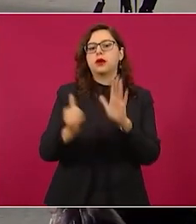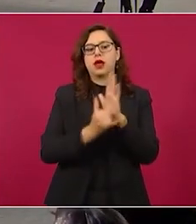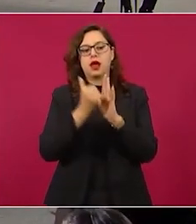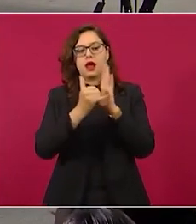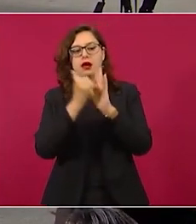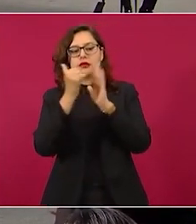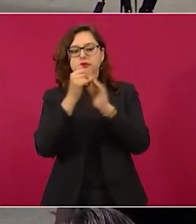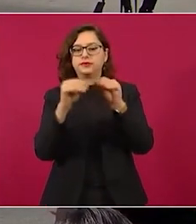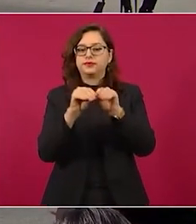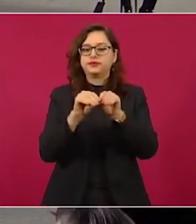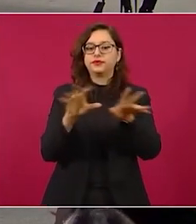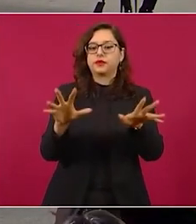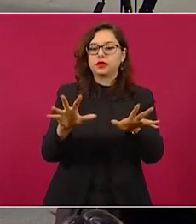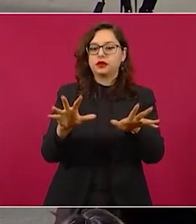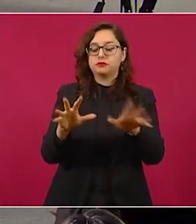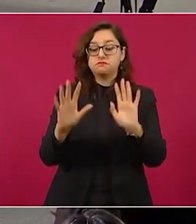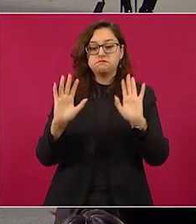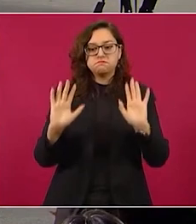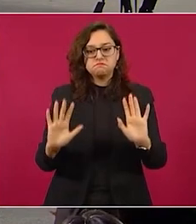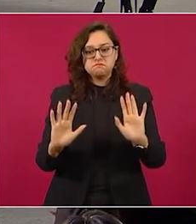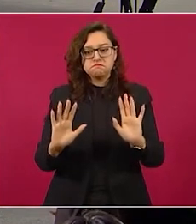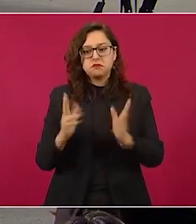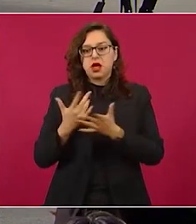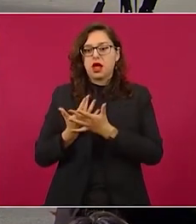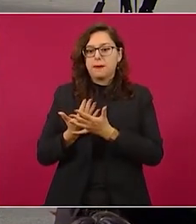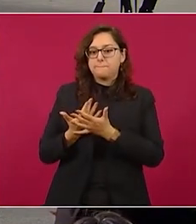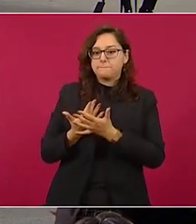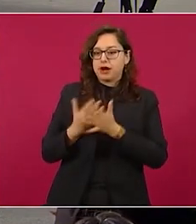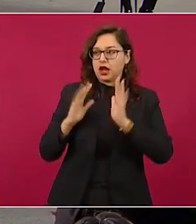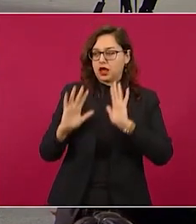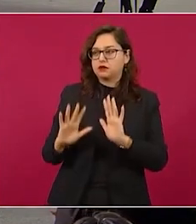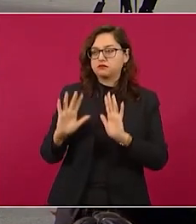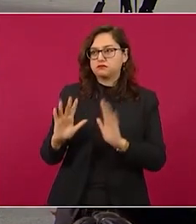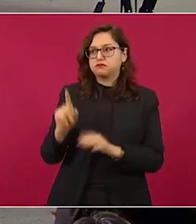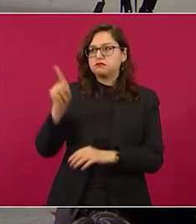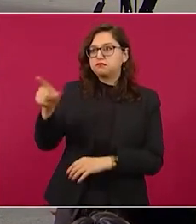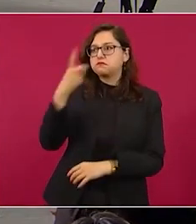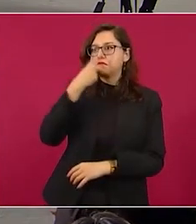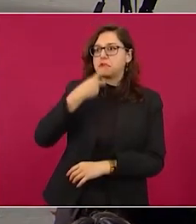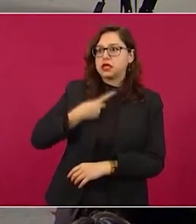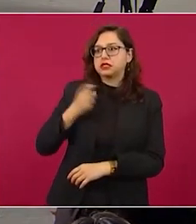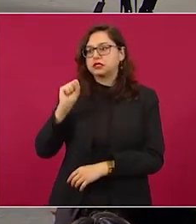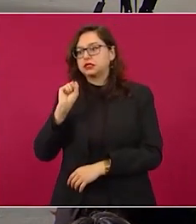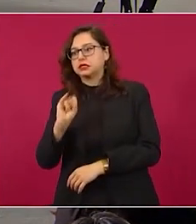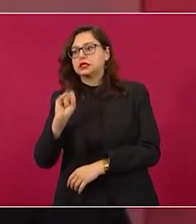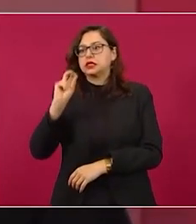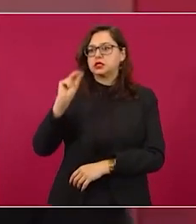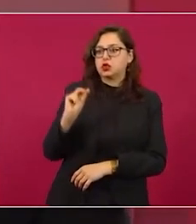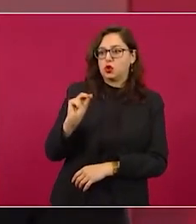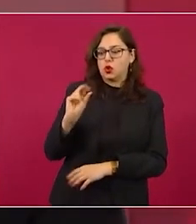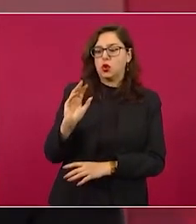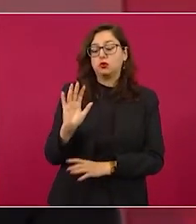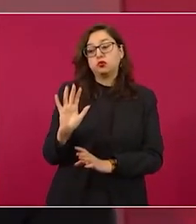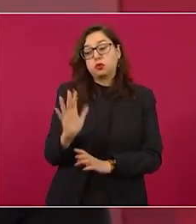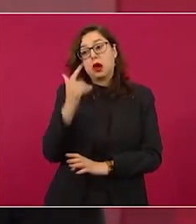pero sí consideramos que nada tiene que ver el que